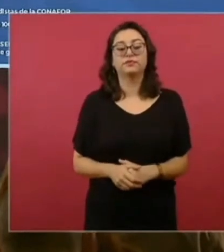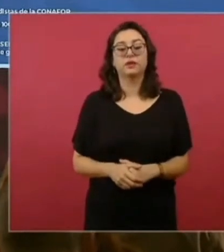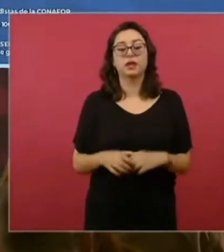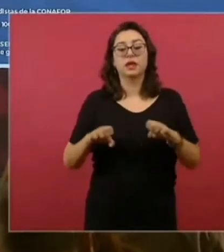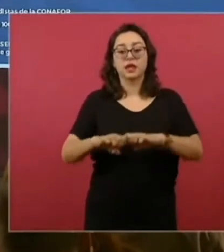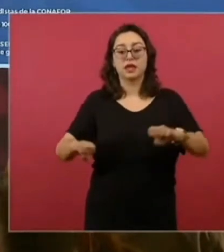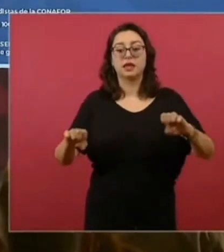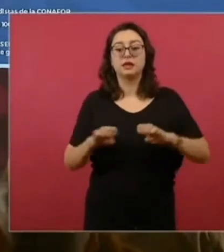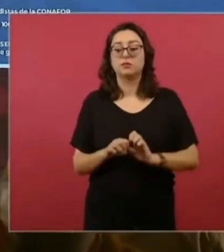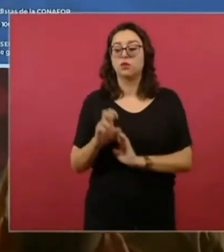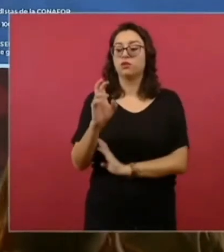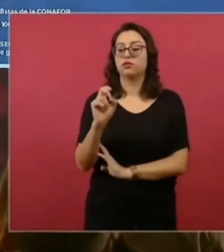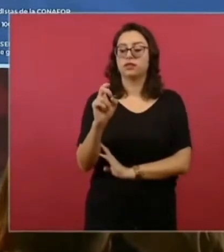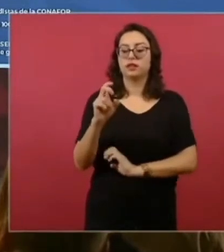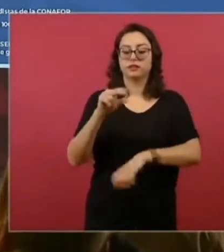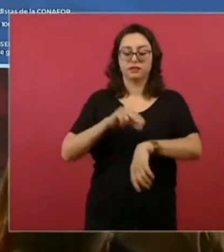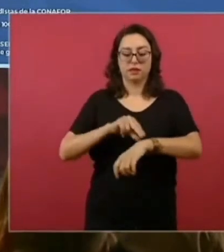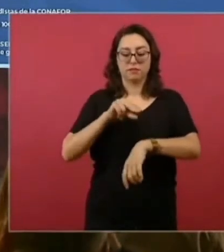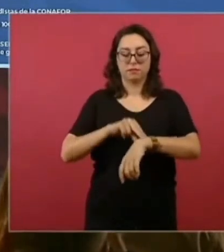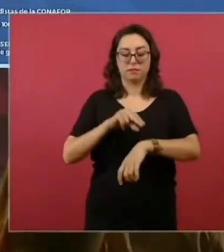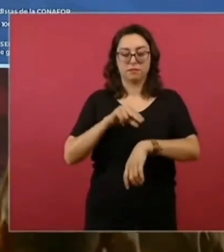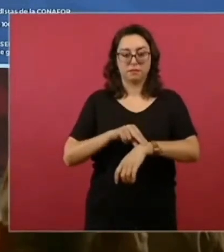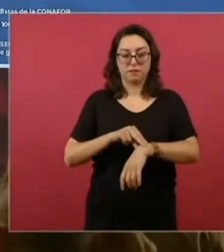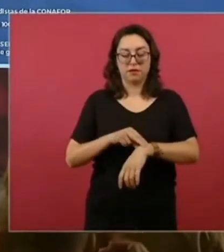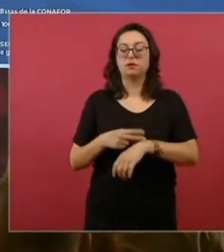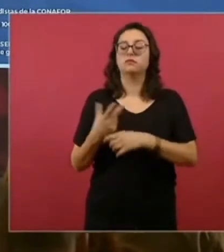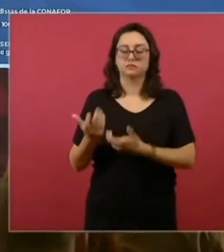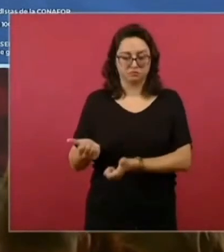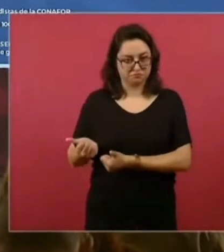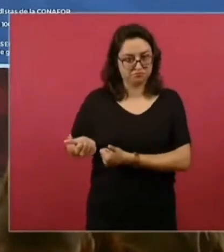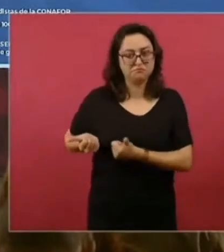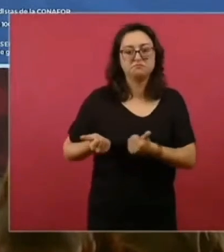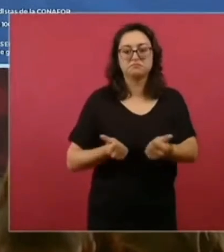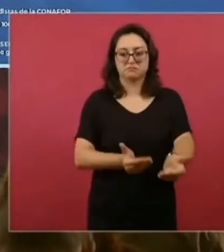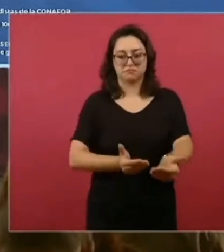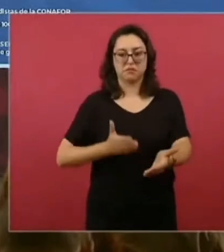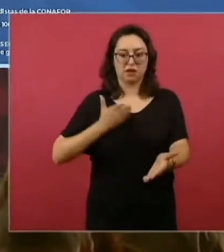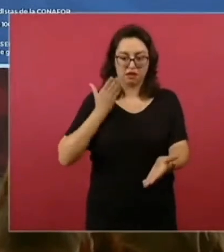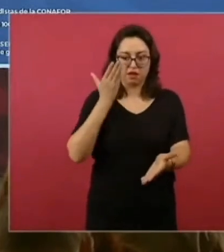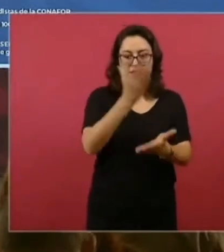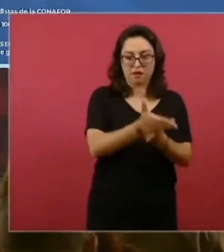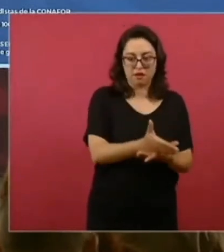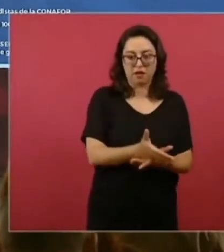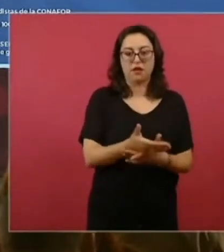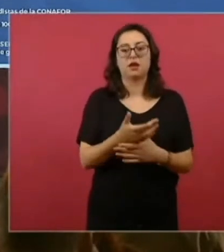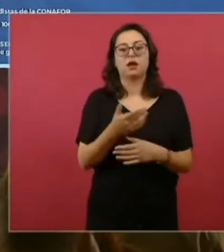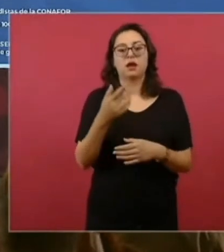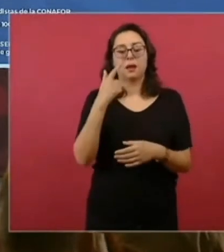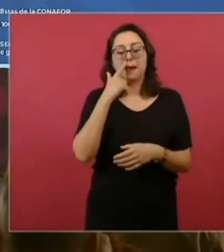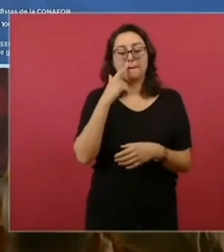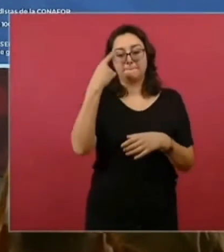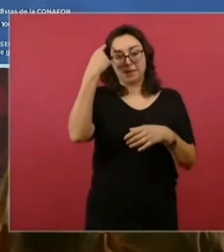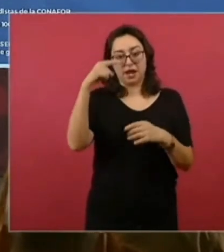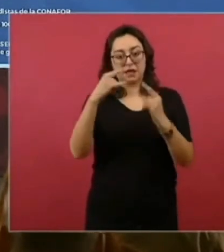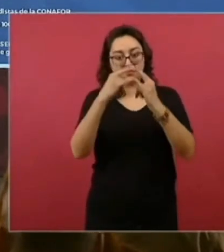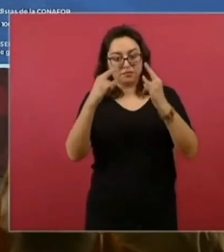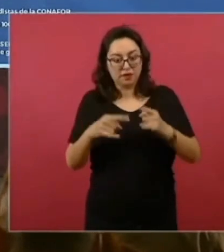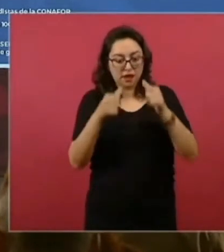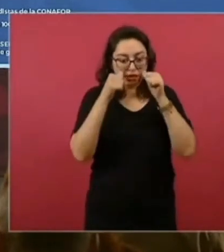30 médicos especializados. Ellos llevaban su propia clínica portátil y tenían una sala de emergencia nivel 1.